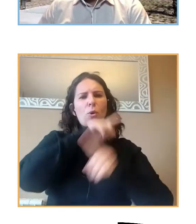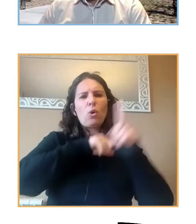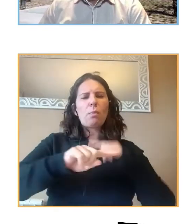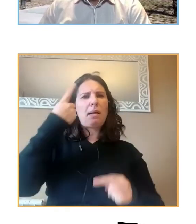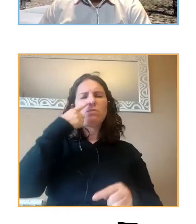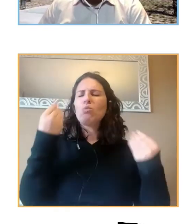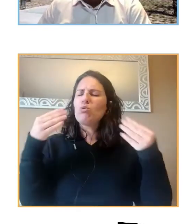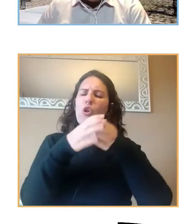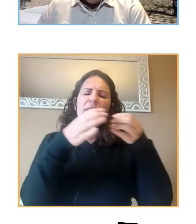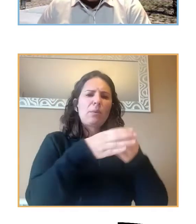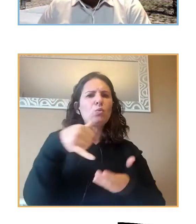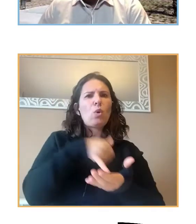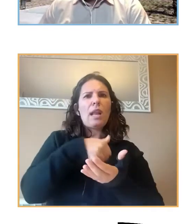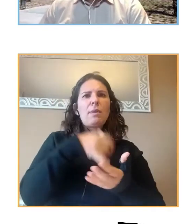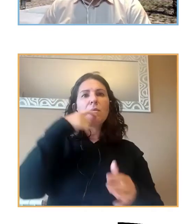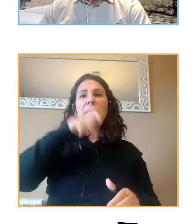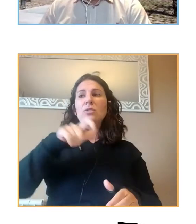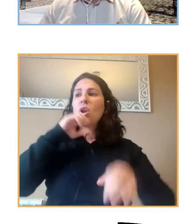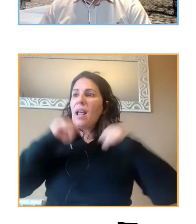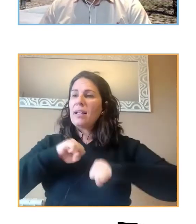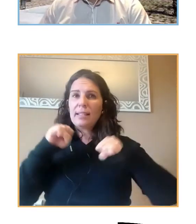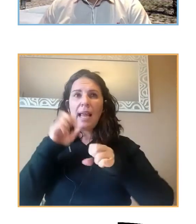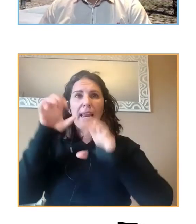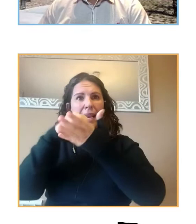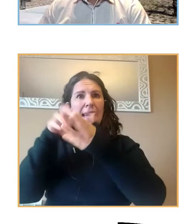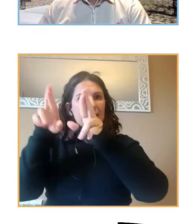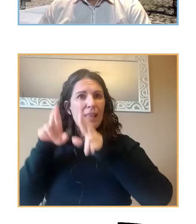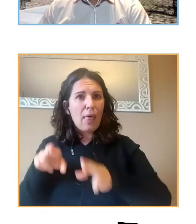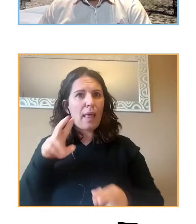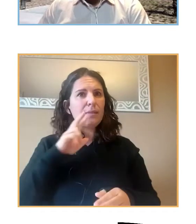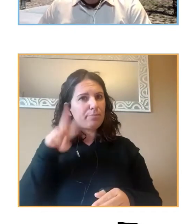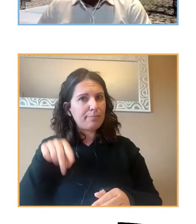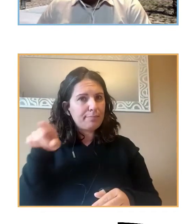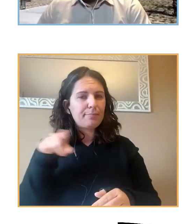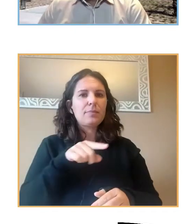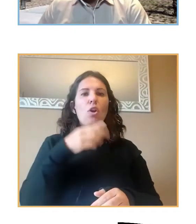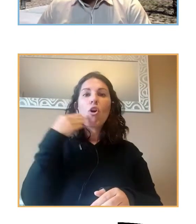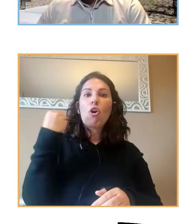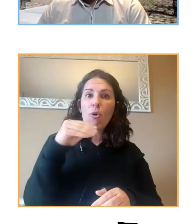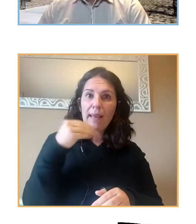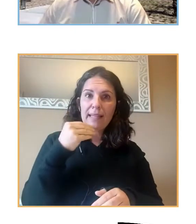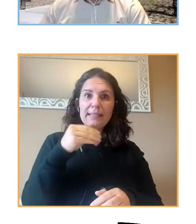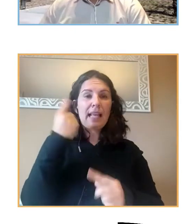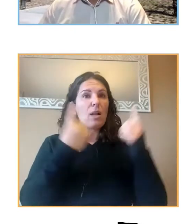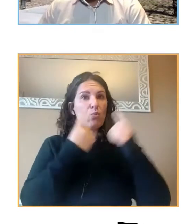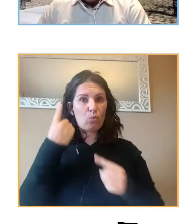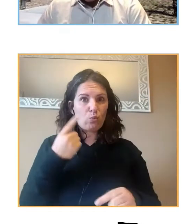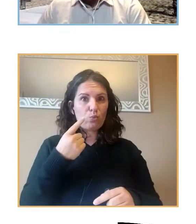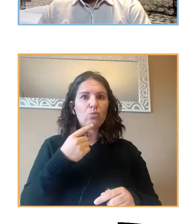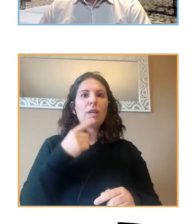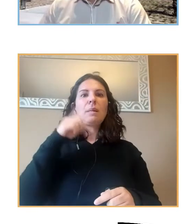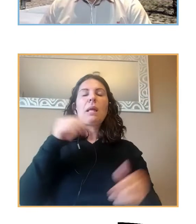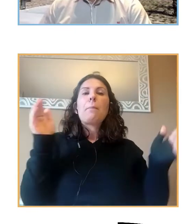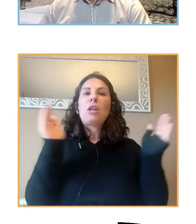vulnerables las personas que están en residencias mayores son vulnerables también las personas jóvenes algunas personas jóvenes las